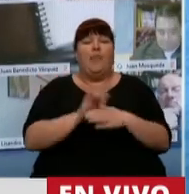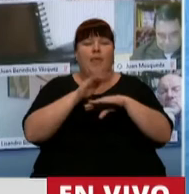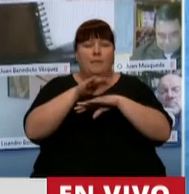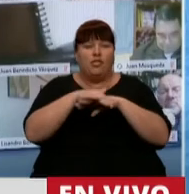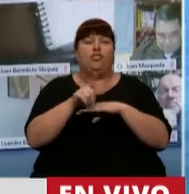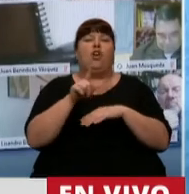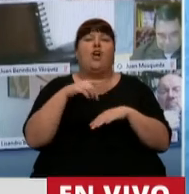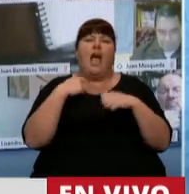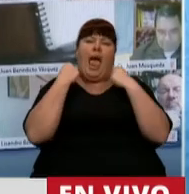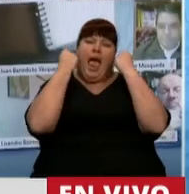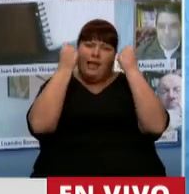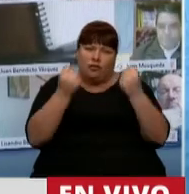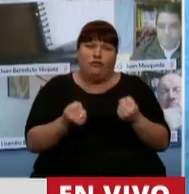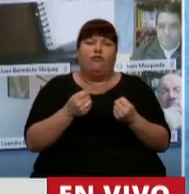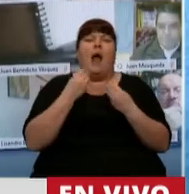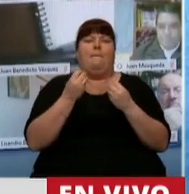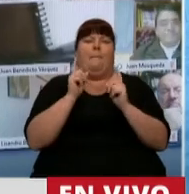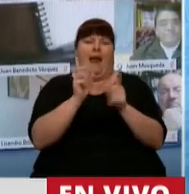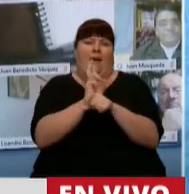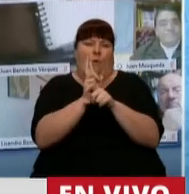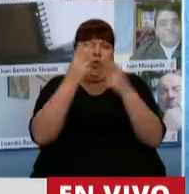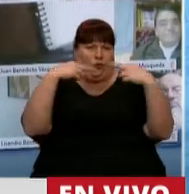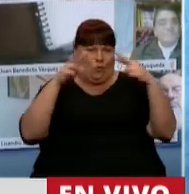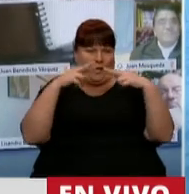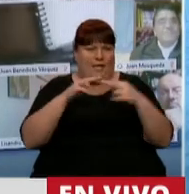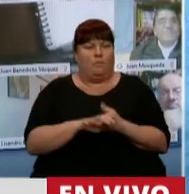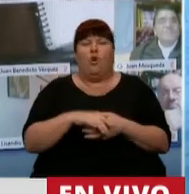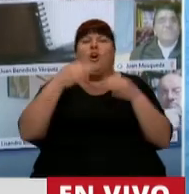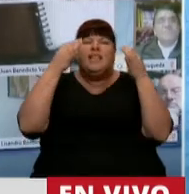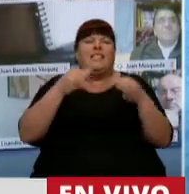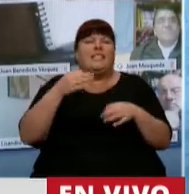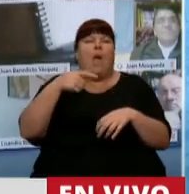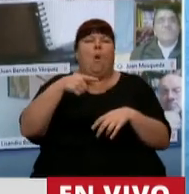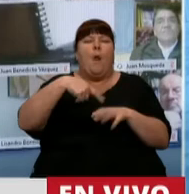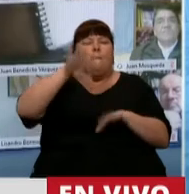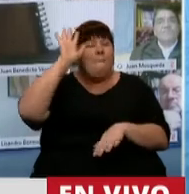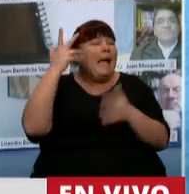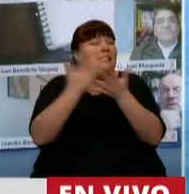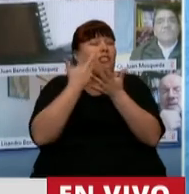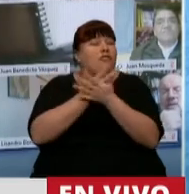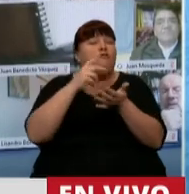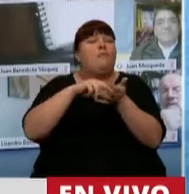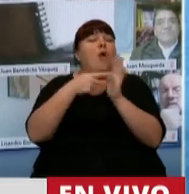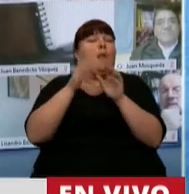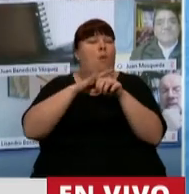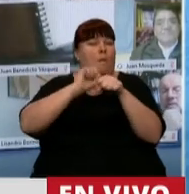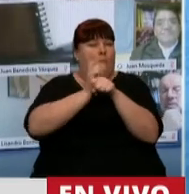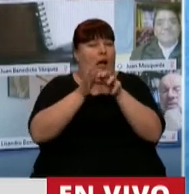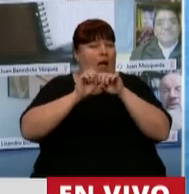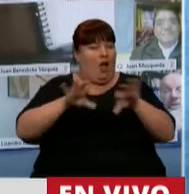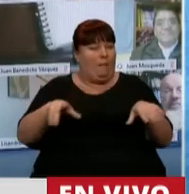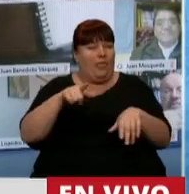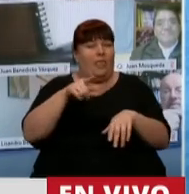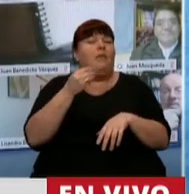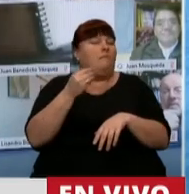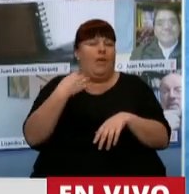esfuerzos para sostener el sector y seguramente que uno de los sectores más golpeados por la pandemia como es este